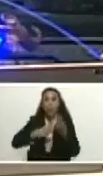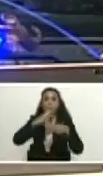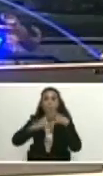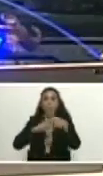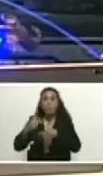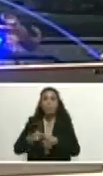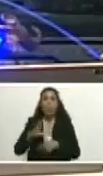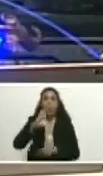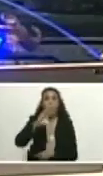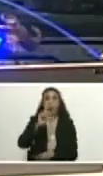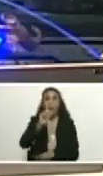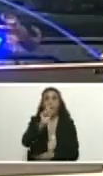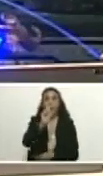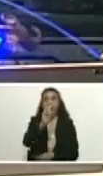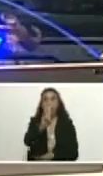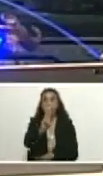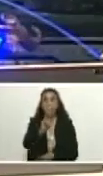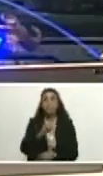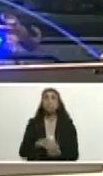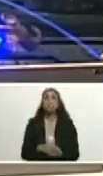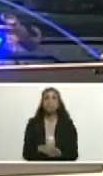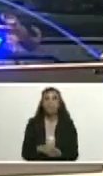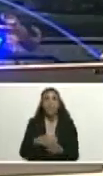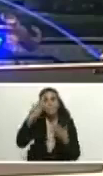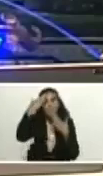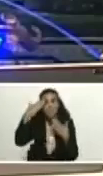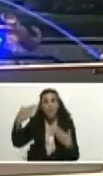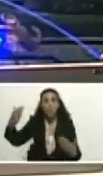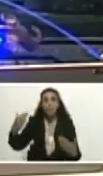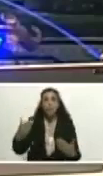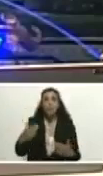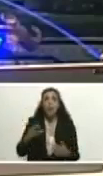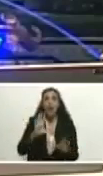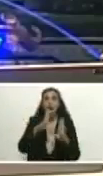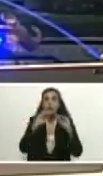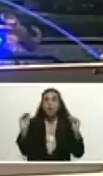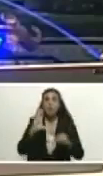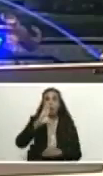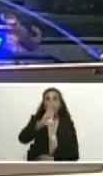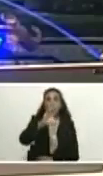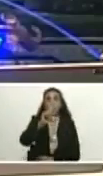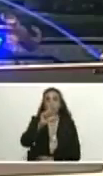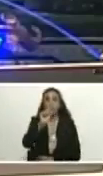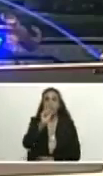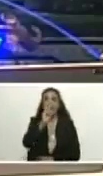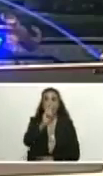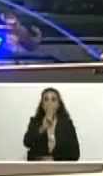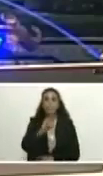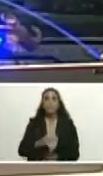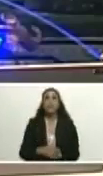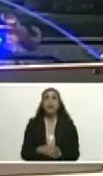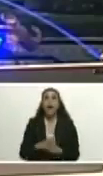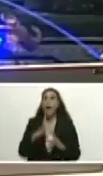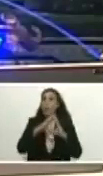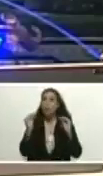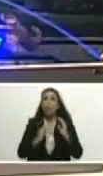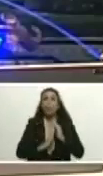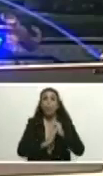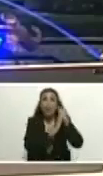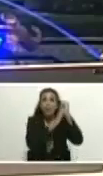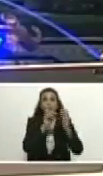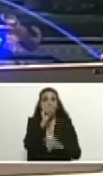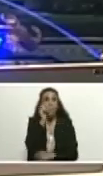clap clap clap clap clap clap mi saludo a los clap del país a las jefas y jefes de calle